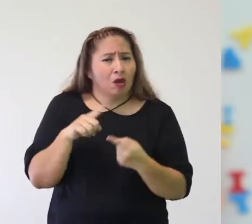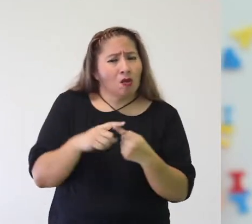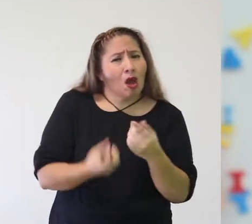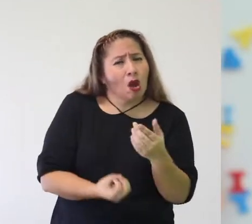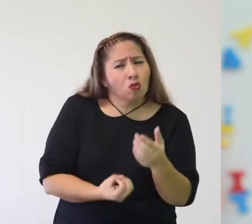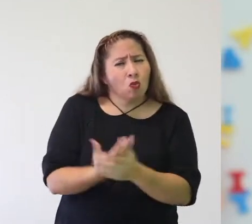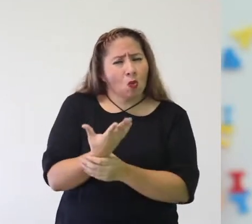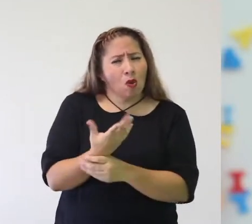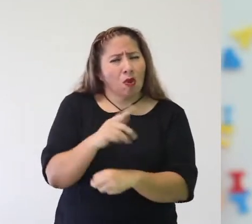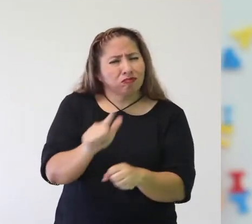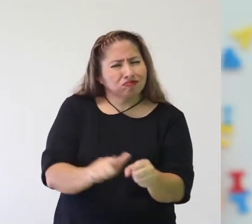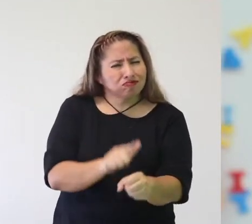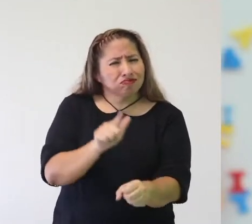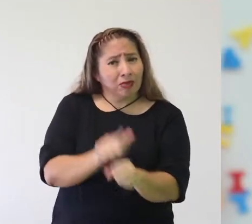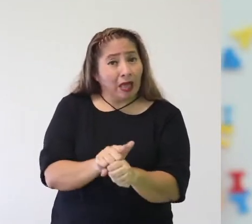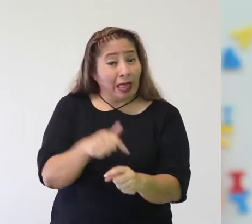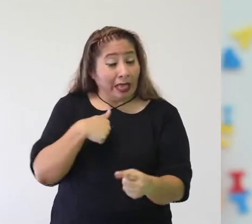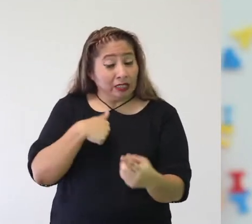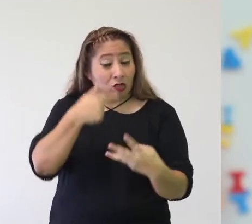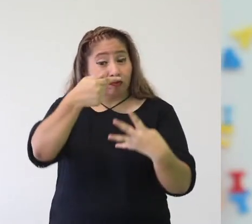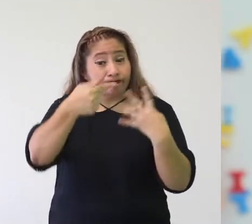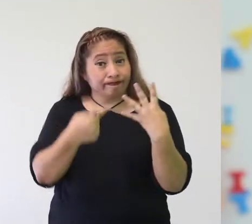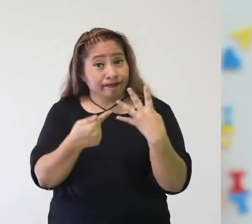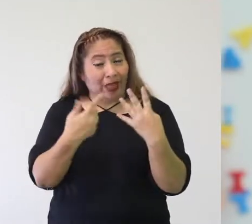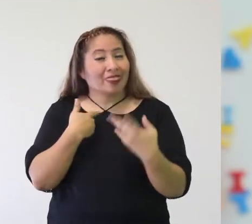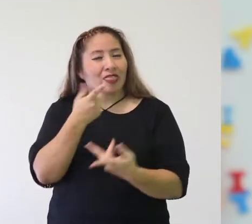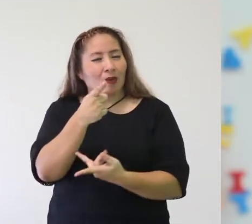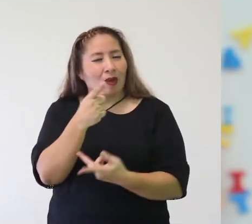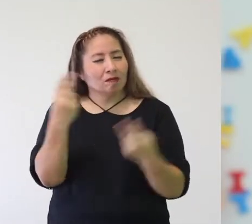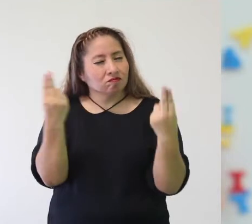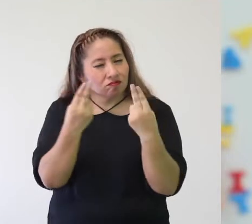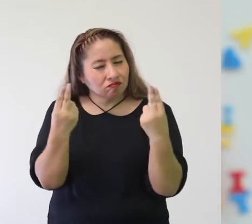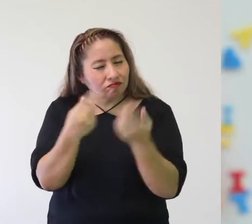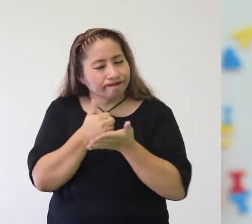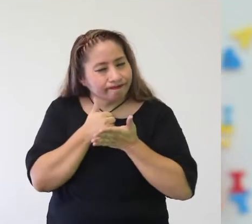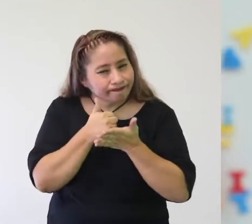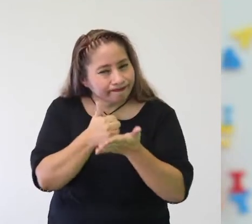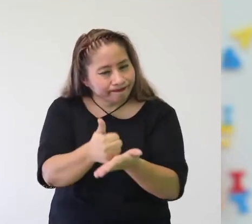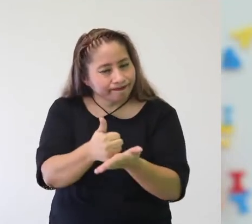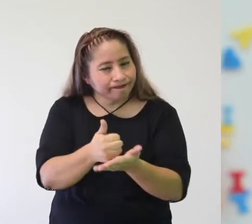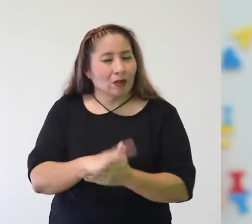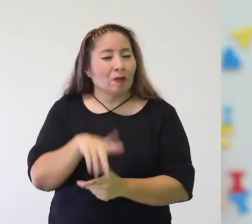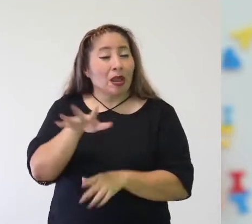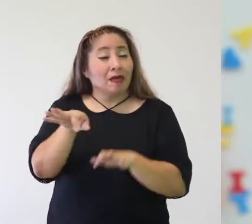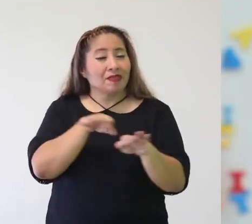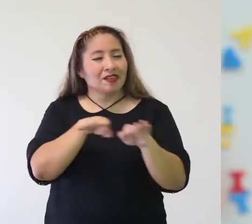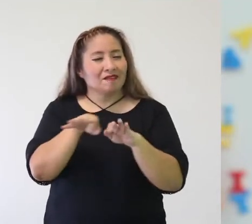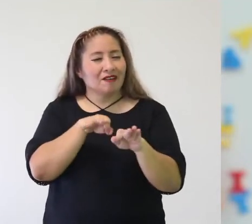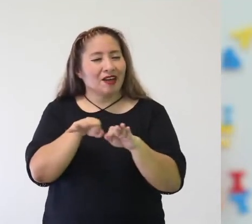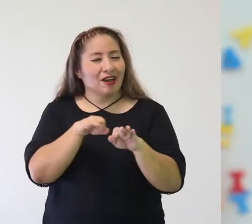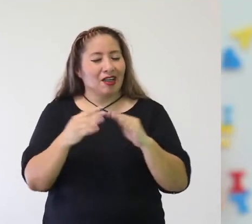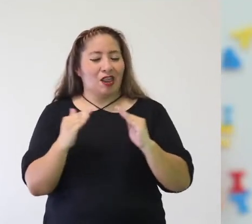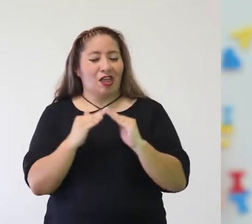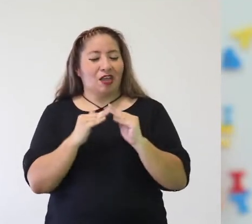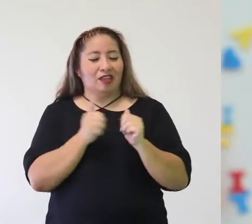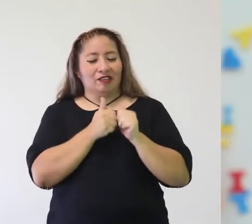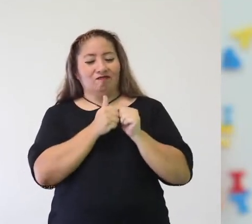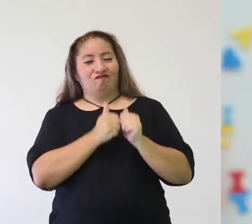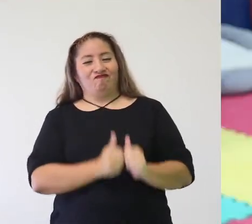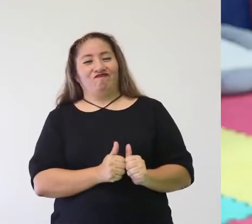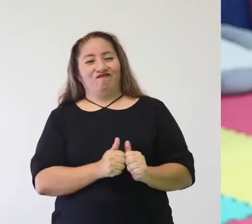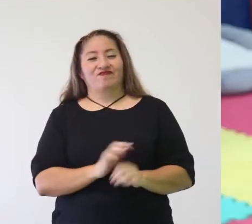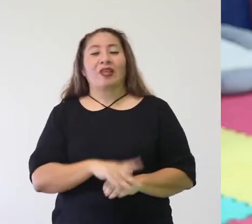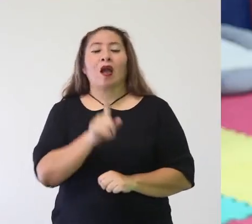nueva normalidad, entonces estos tips te van a servir para trabajarlos desde la comodidad de tu casa.